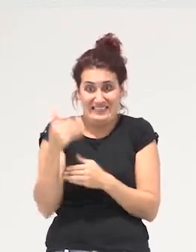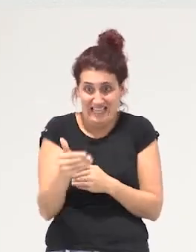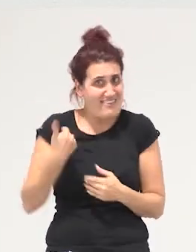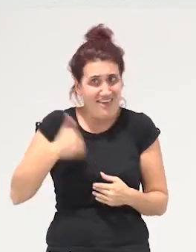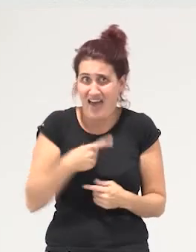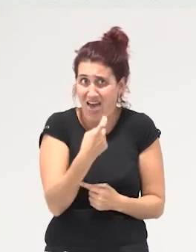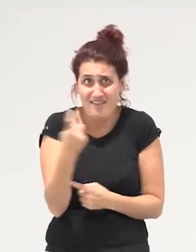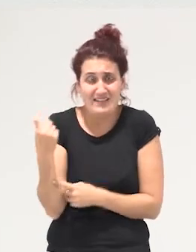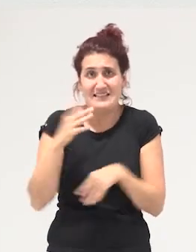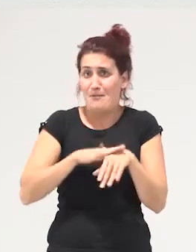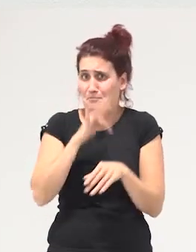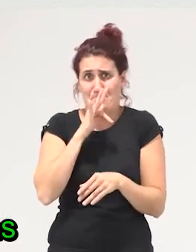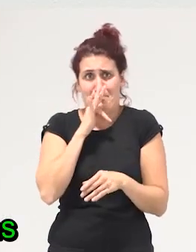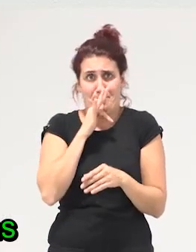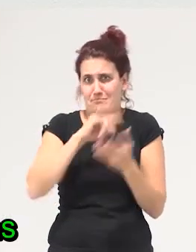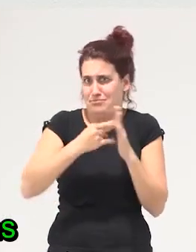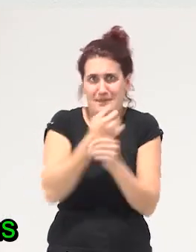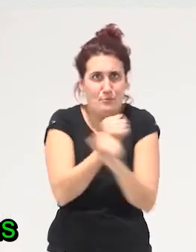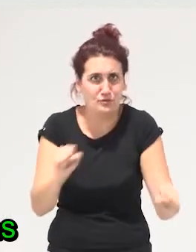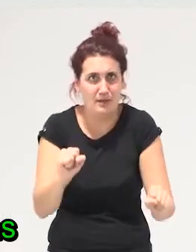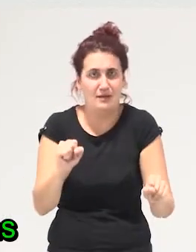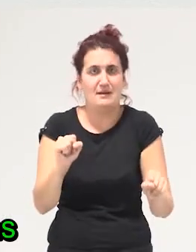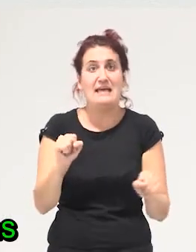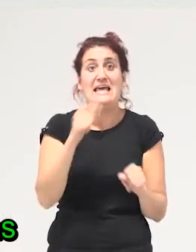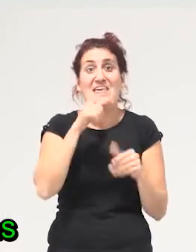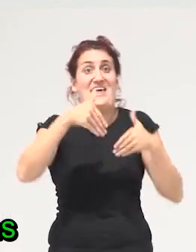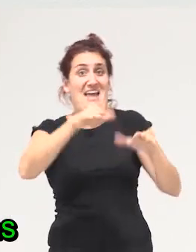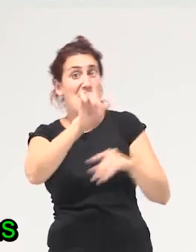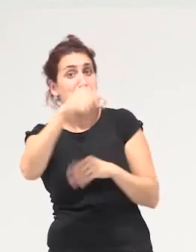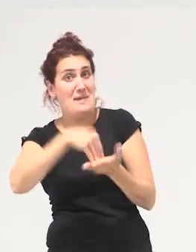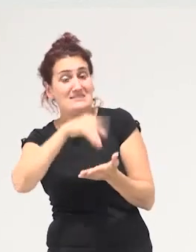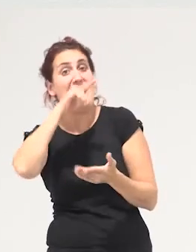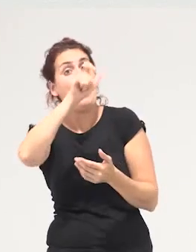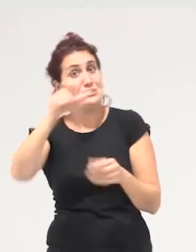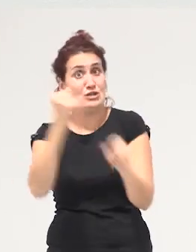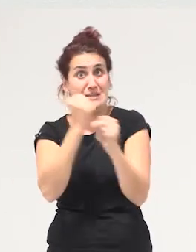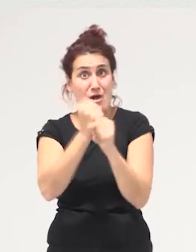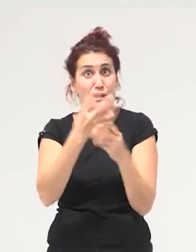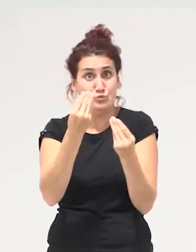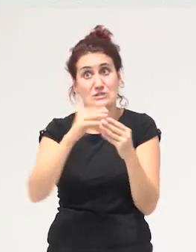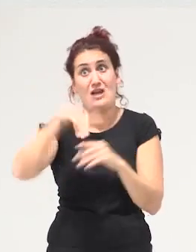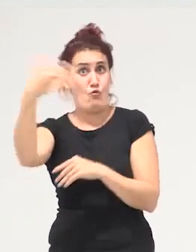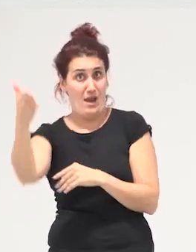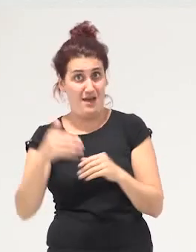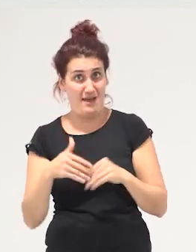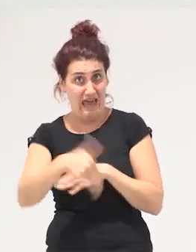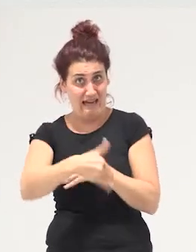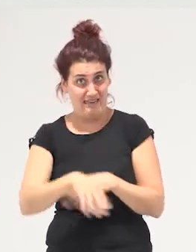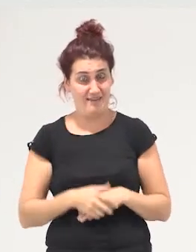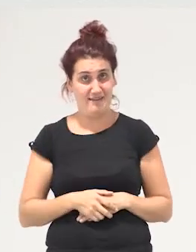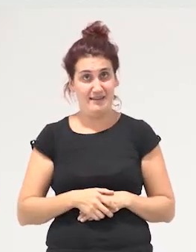totalmente irresueltas entonces y dejaría un montón de trabajadoras en la calle sin casa sin empleo sin